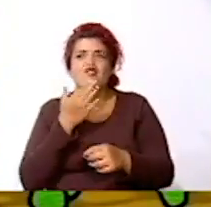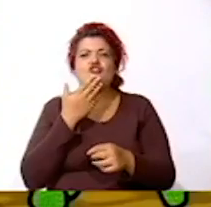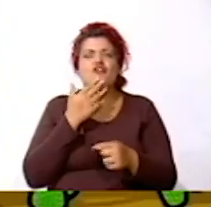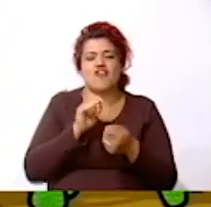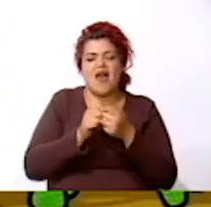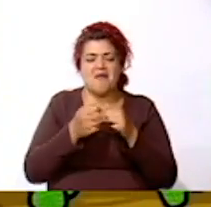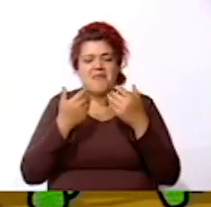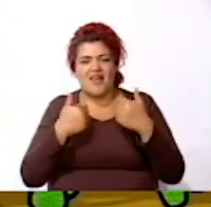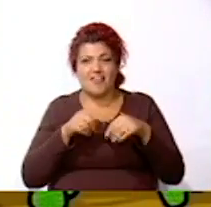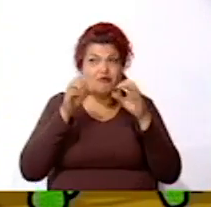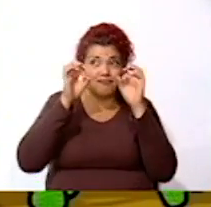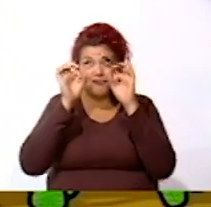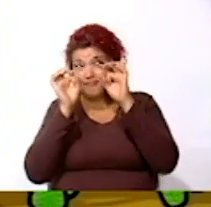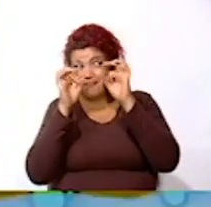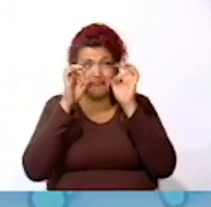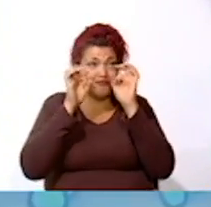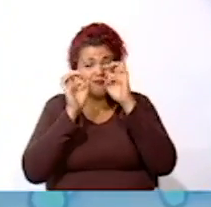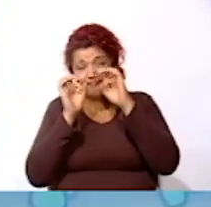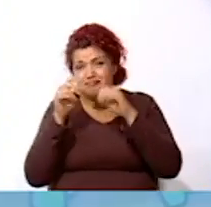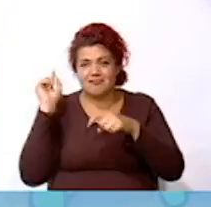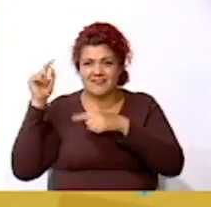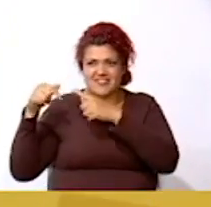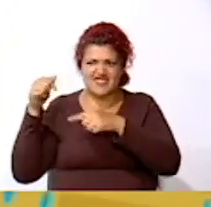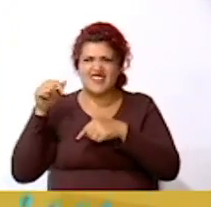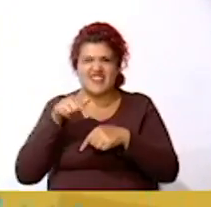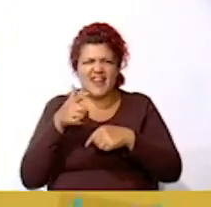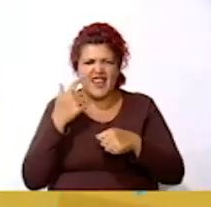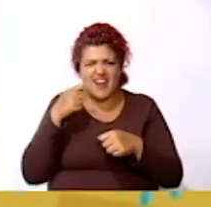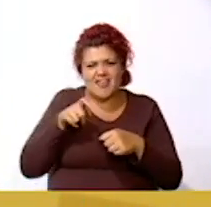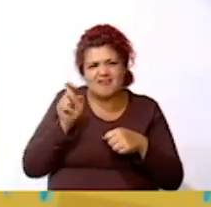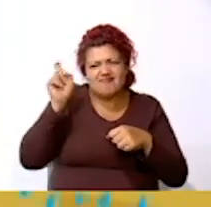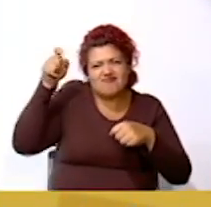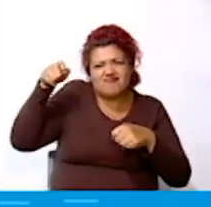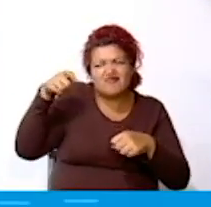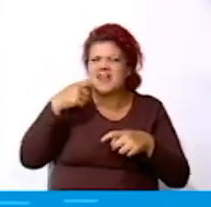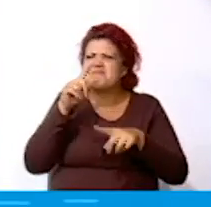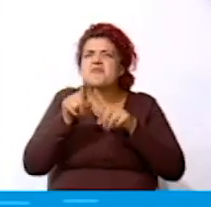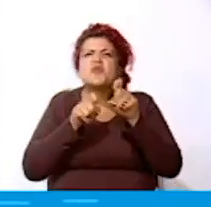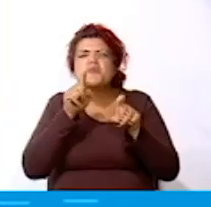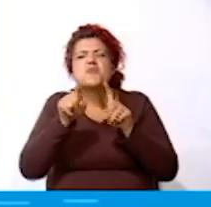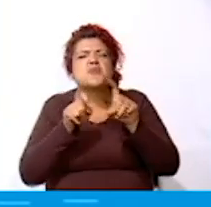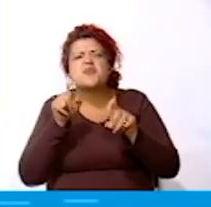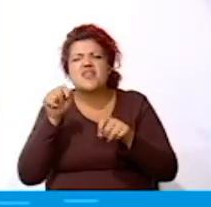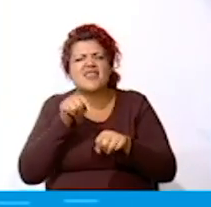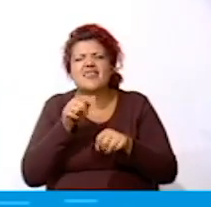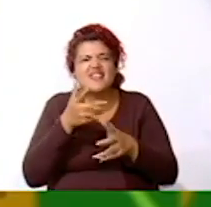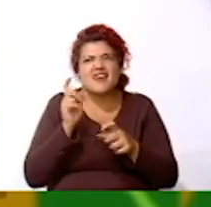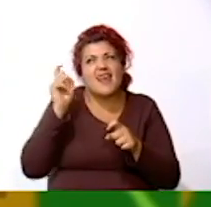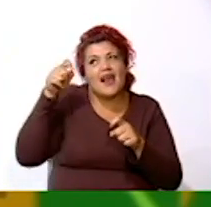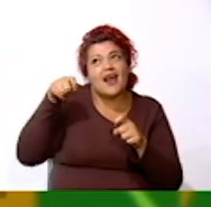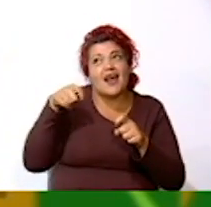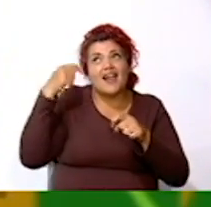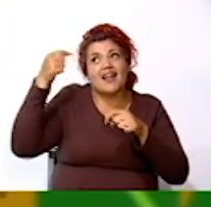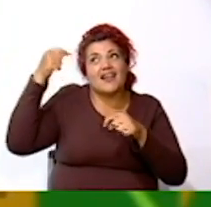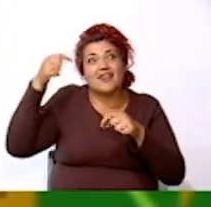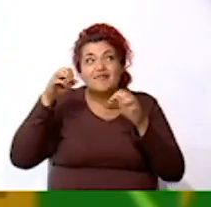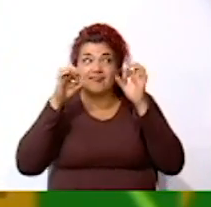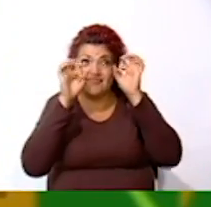Según la ocasión Es un vertebrado Muy preguntón Es un camaleón